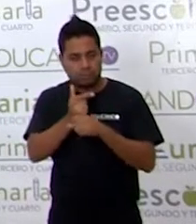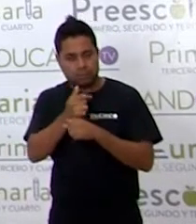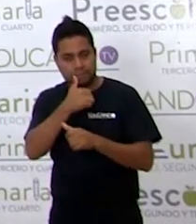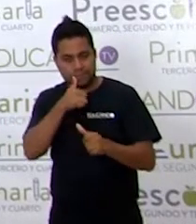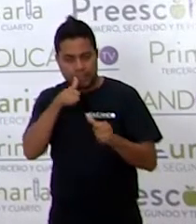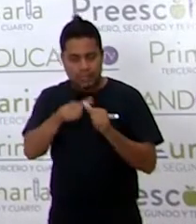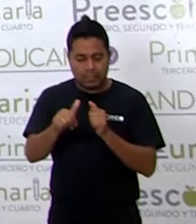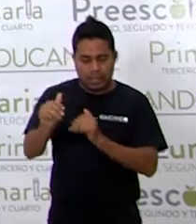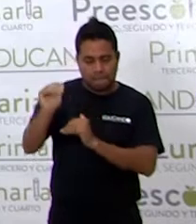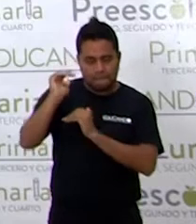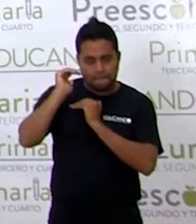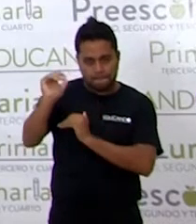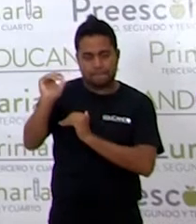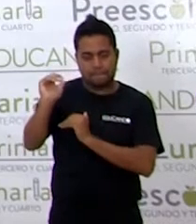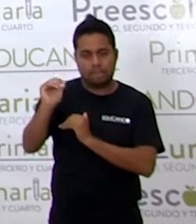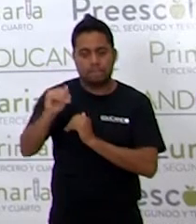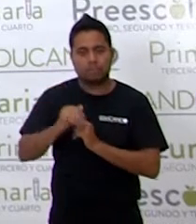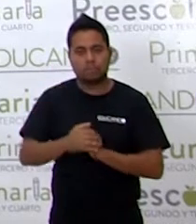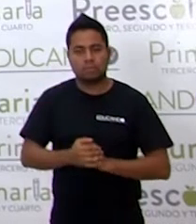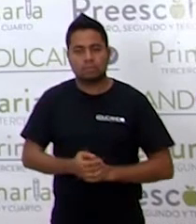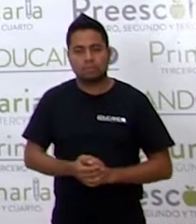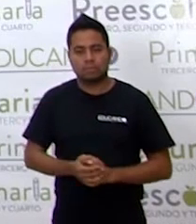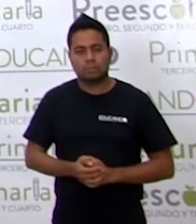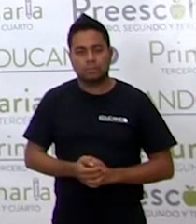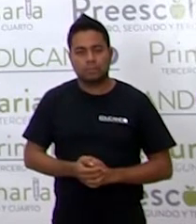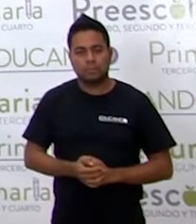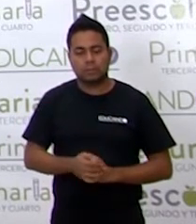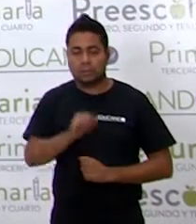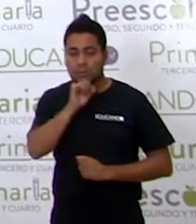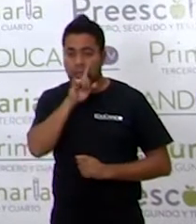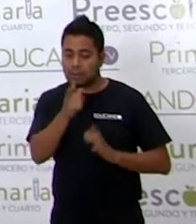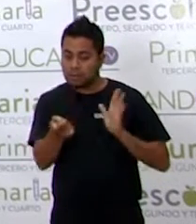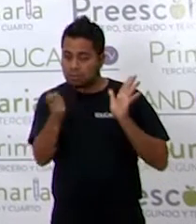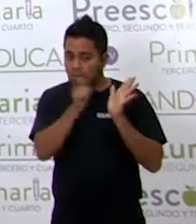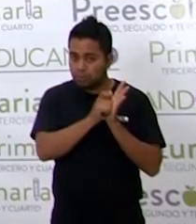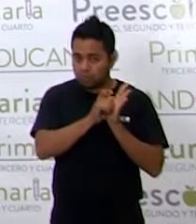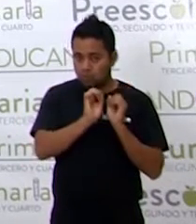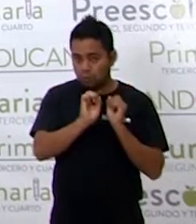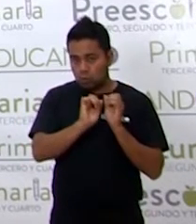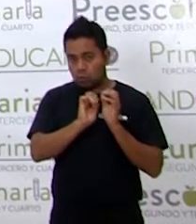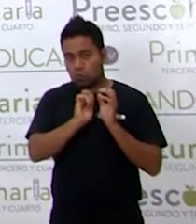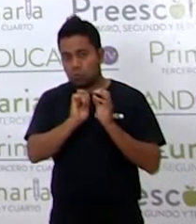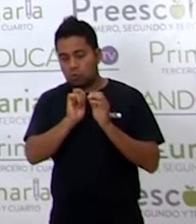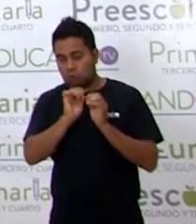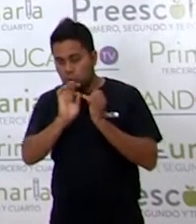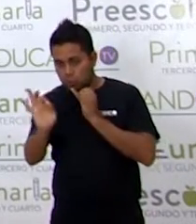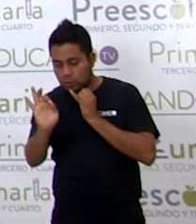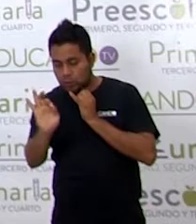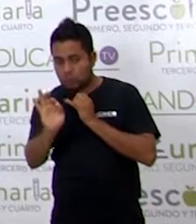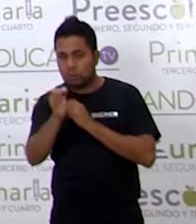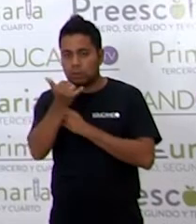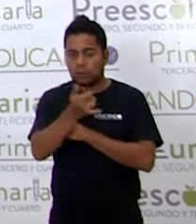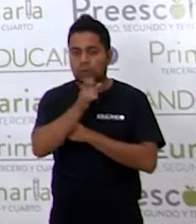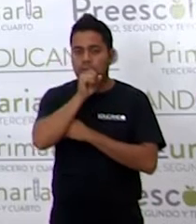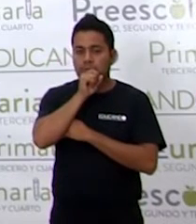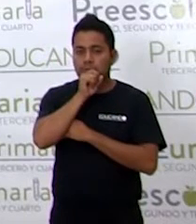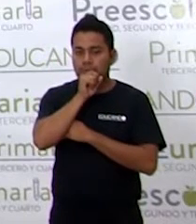letra mayúscula El signo de puntuación Final Y La